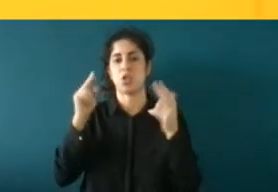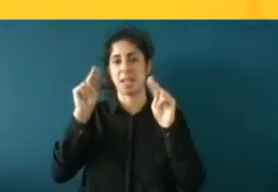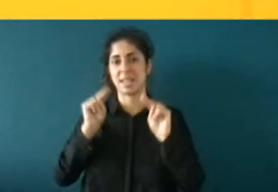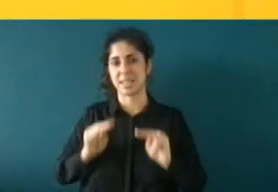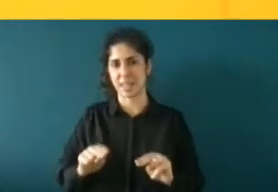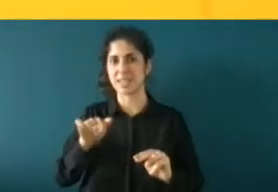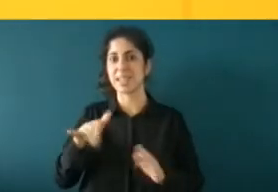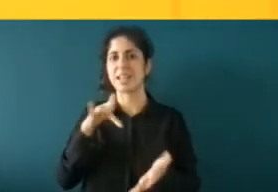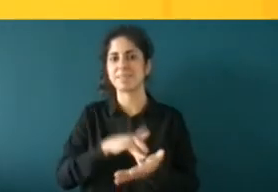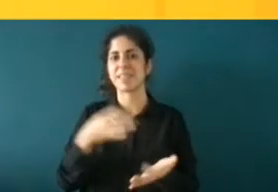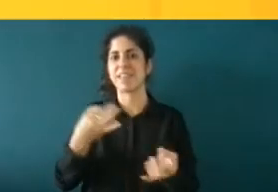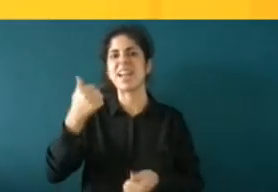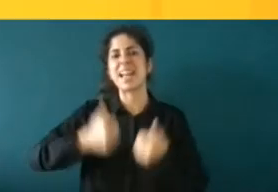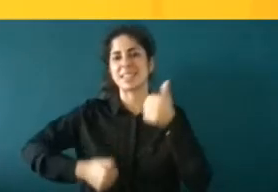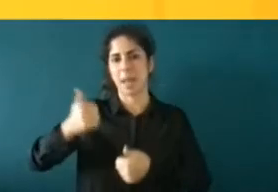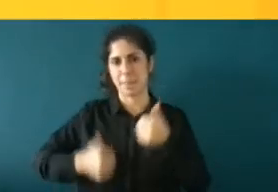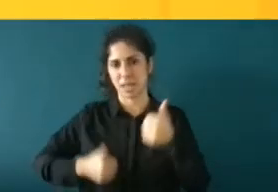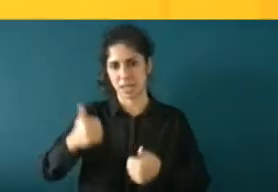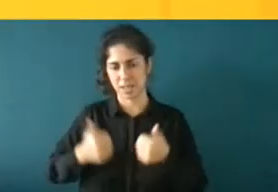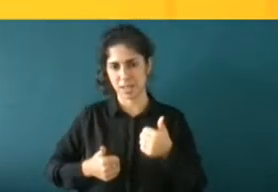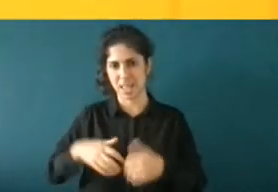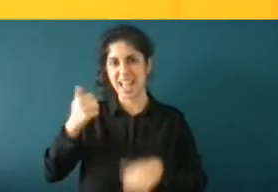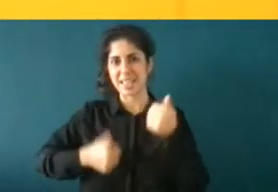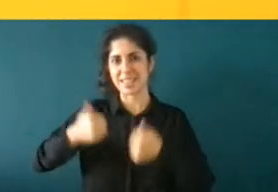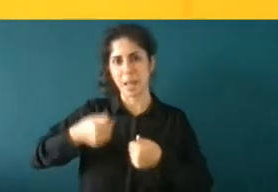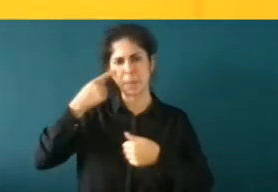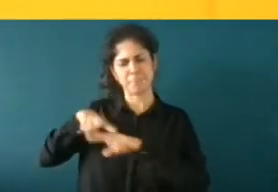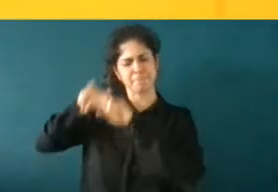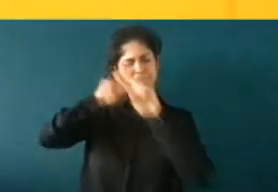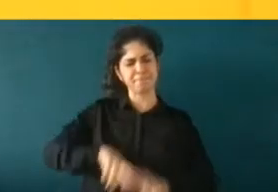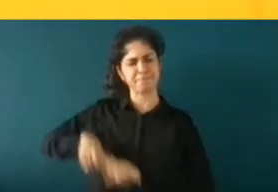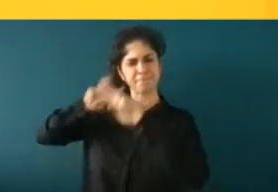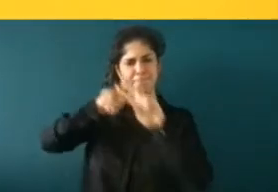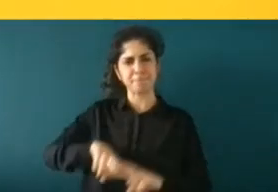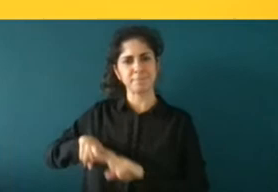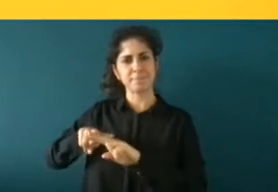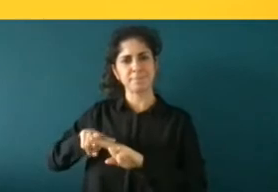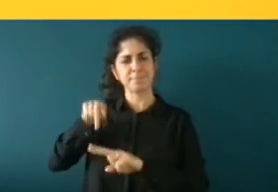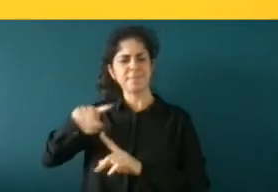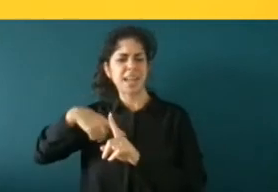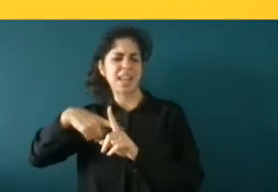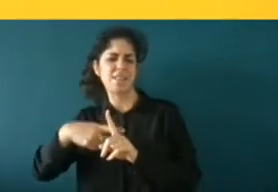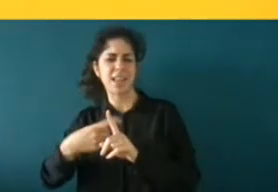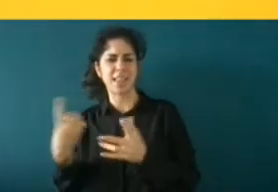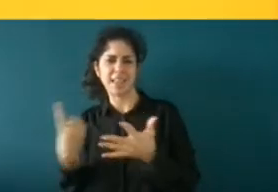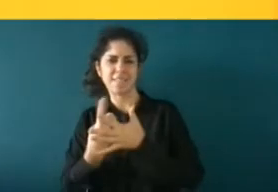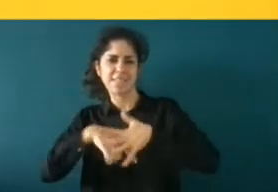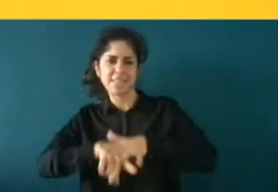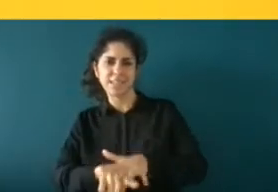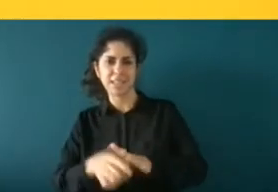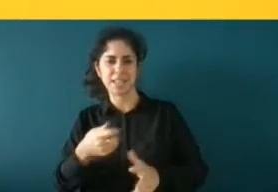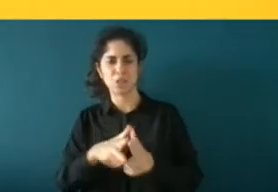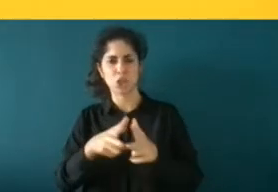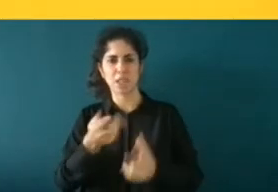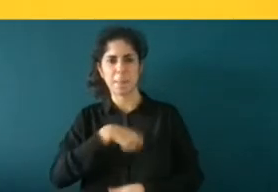por un examen para determinar a ver el nivel de integración de mi padre en la sociedad española después de 20 años